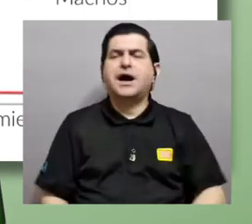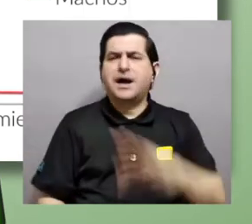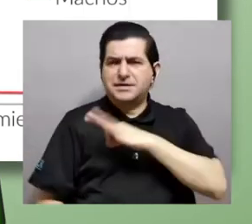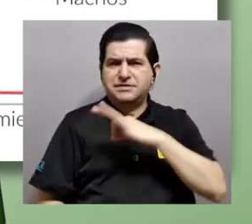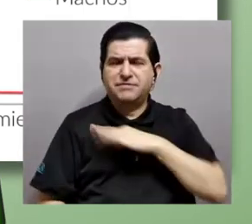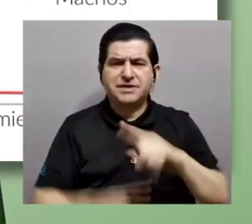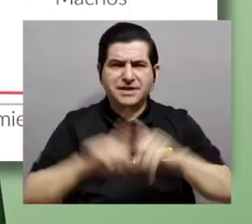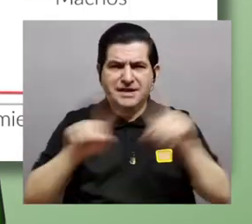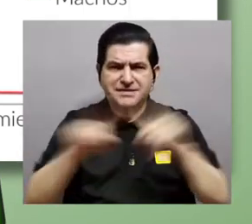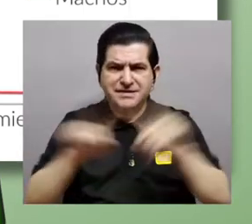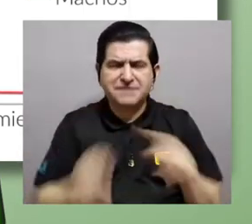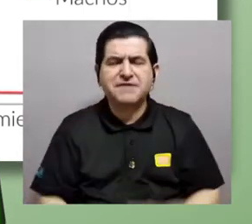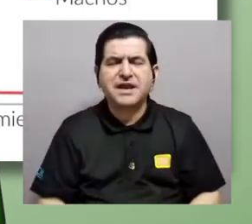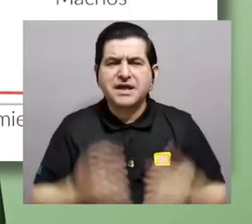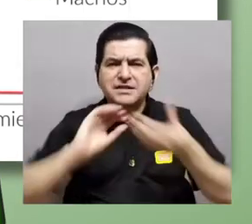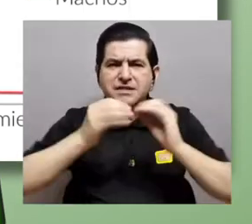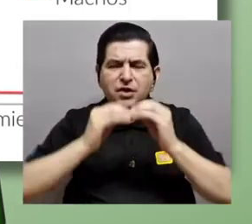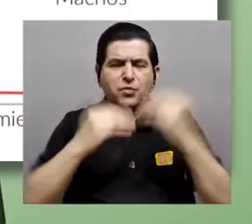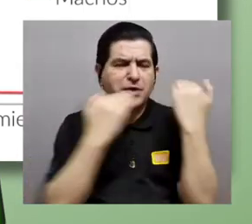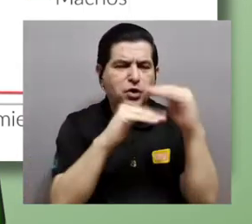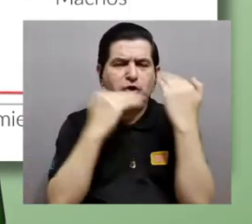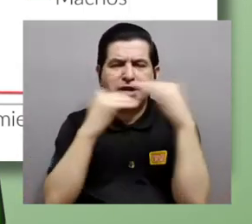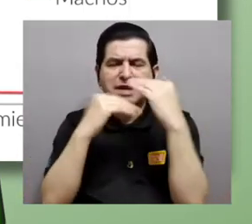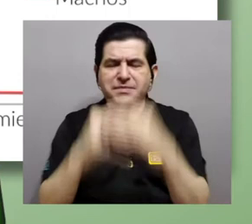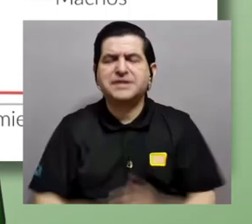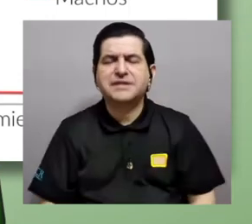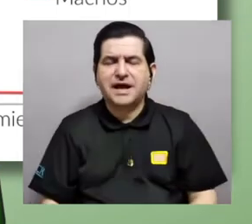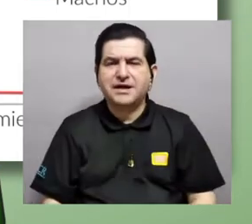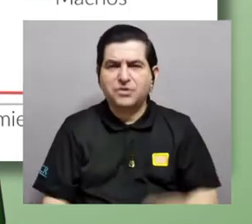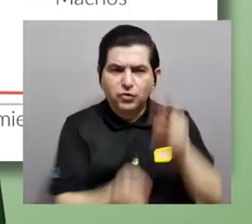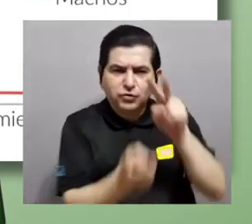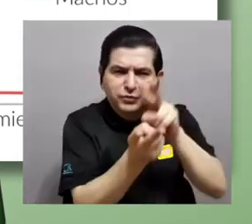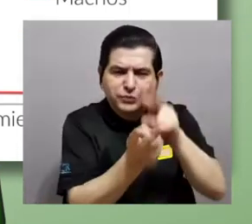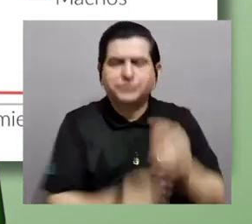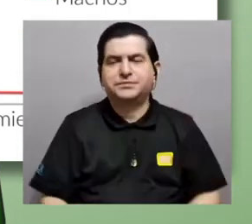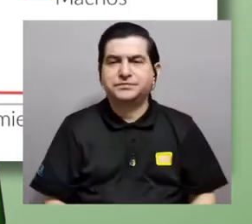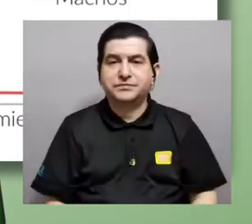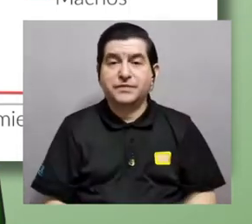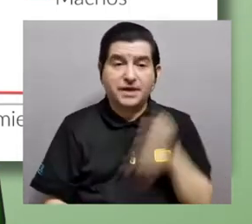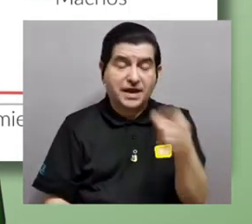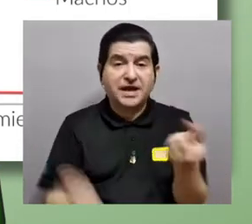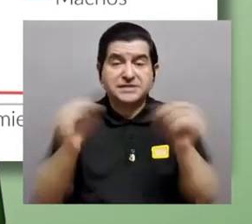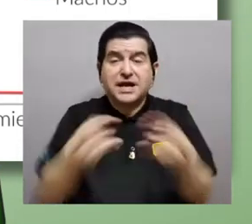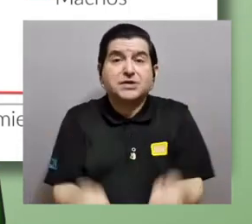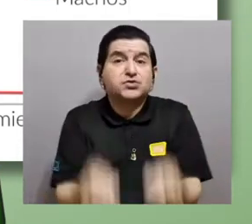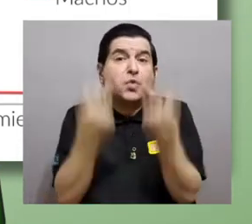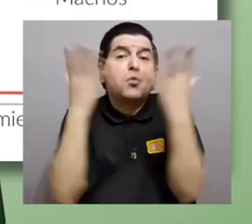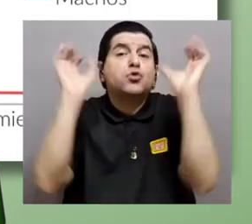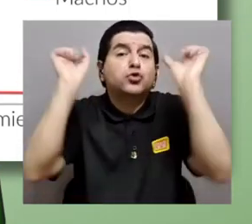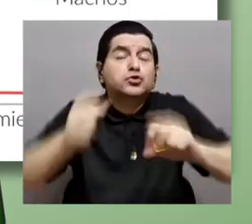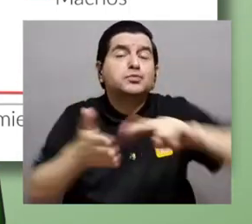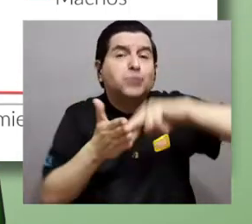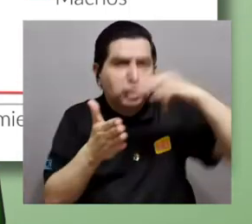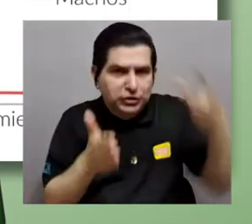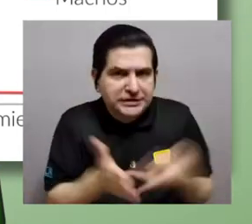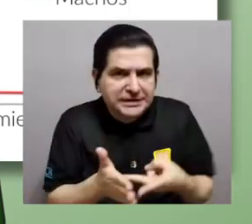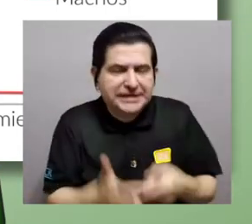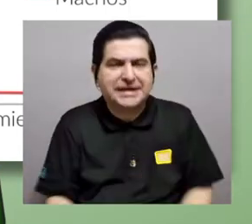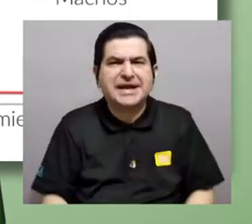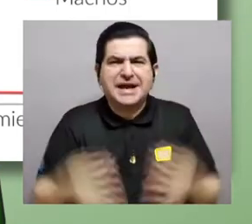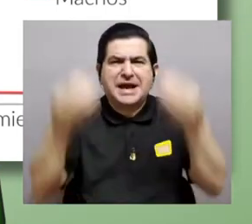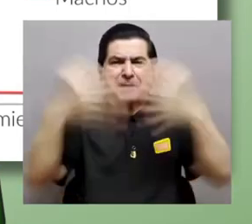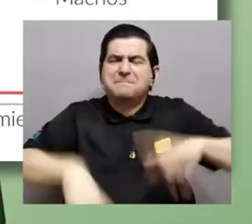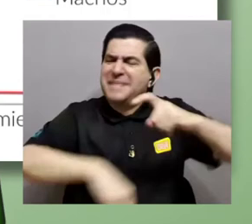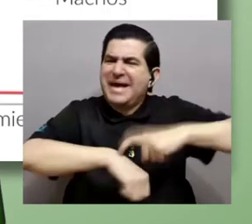apareamientos más reducido que los machos. Un número de apareamientos excesivos puede causar una pérdida de